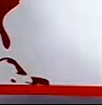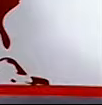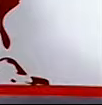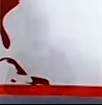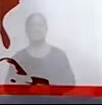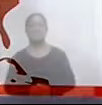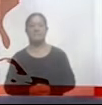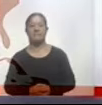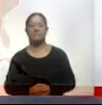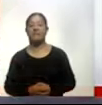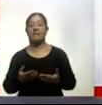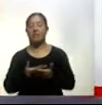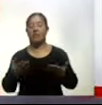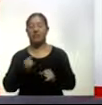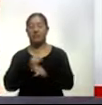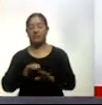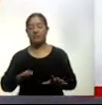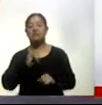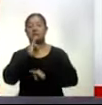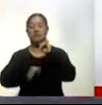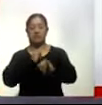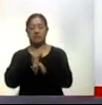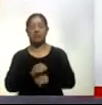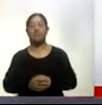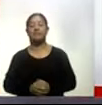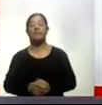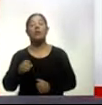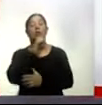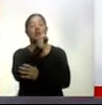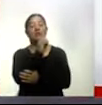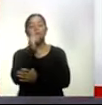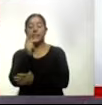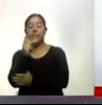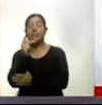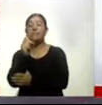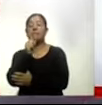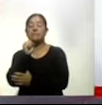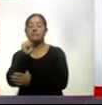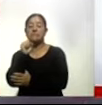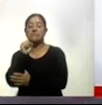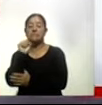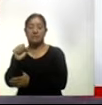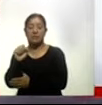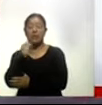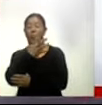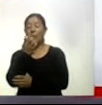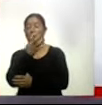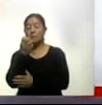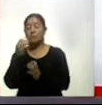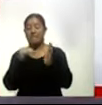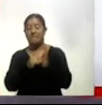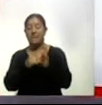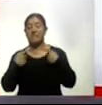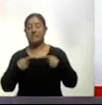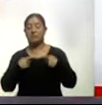ahora vamos a la información internacional prevé la organización panamericana de salud 400 mil muertos por